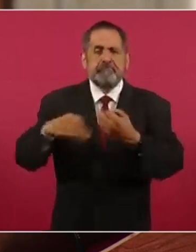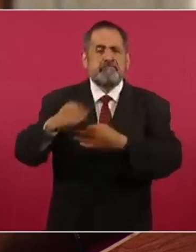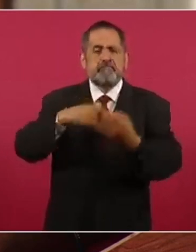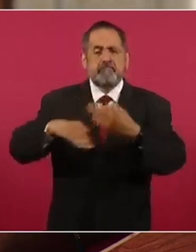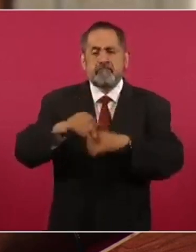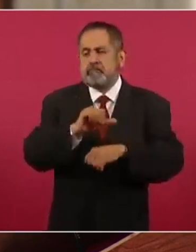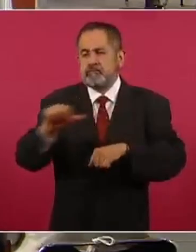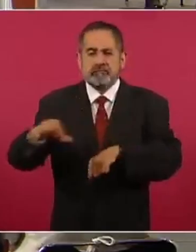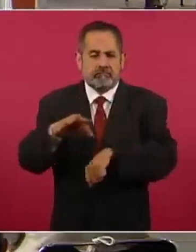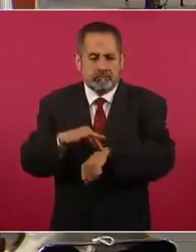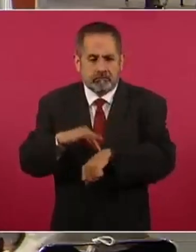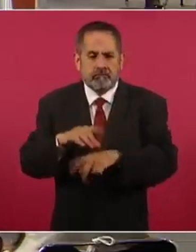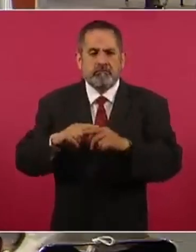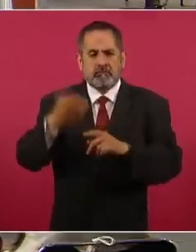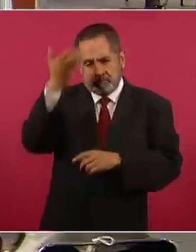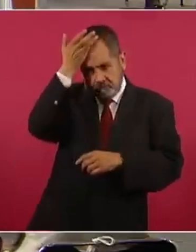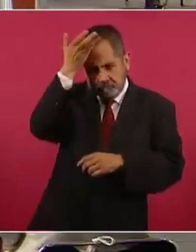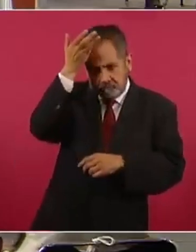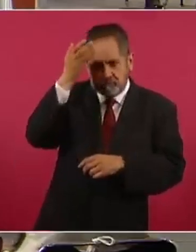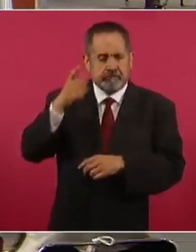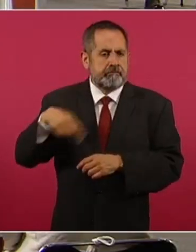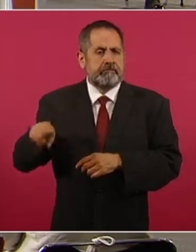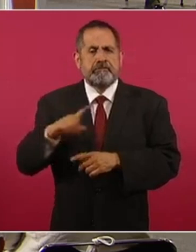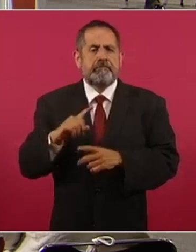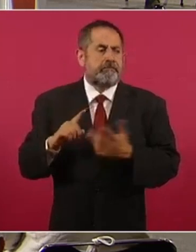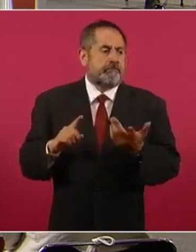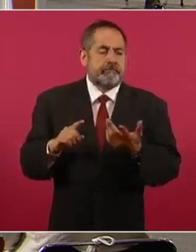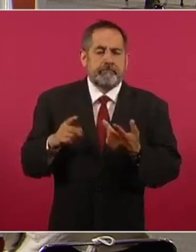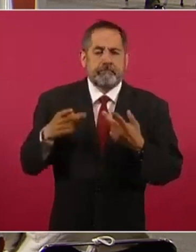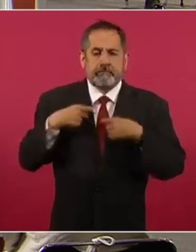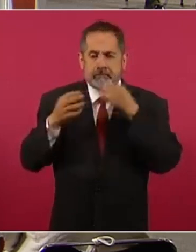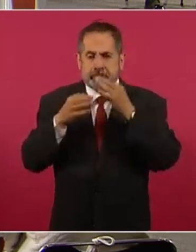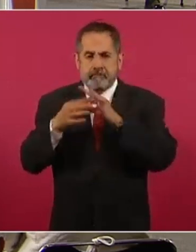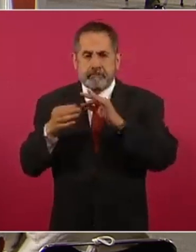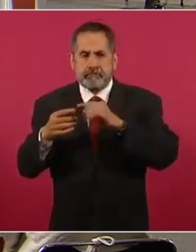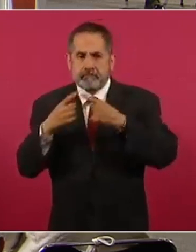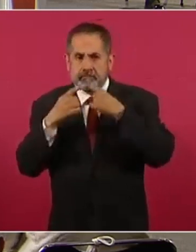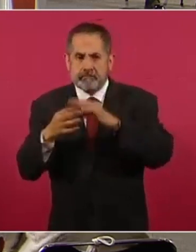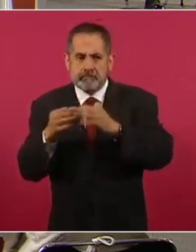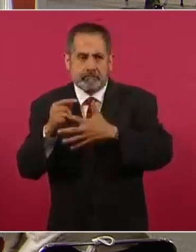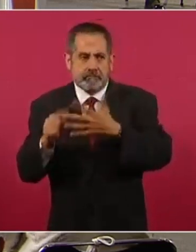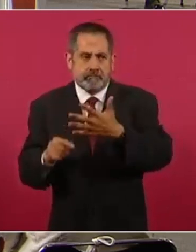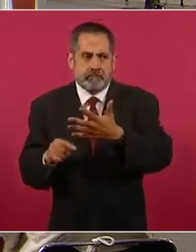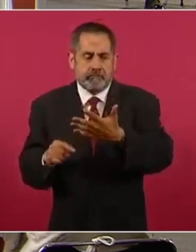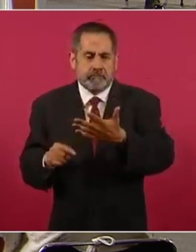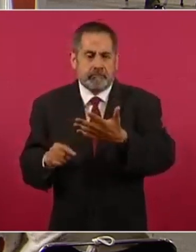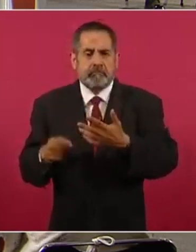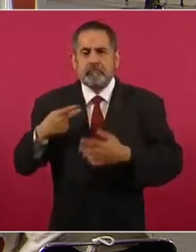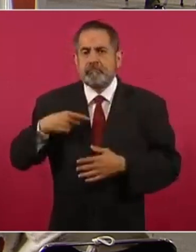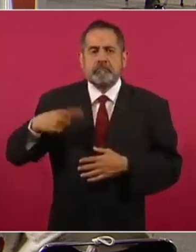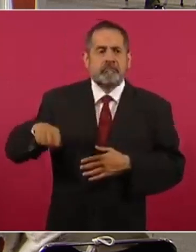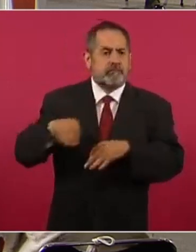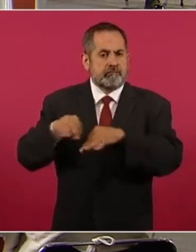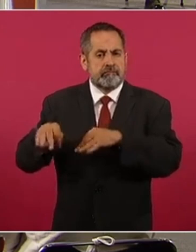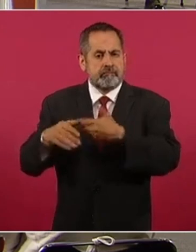los médicos a las enfermeras a los promotores y a los trabajadores